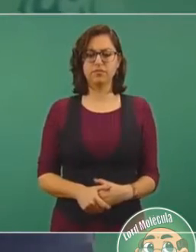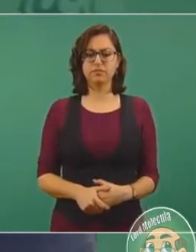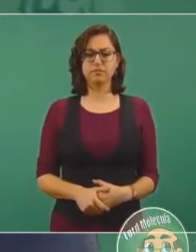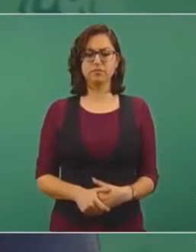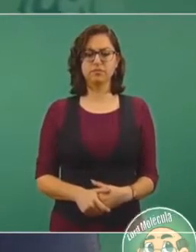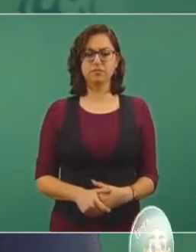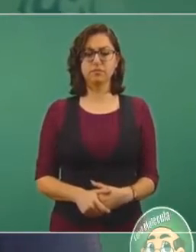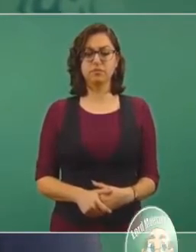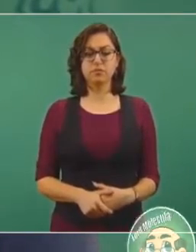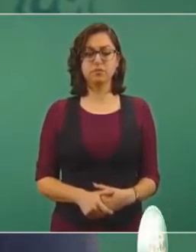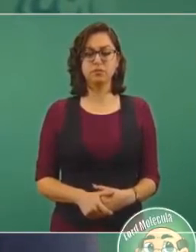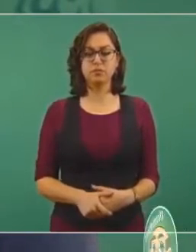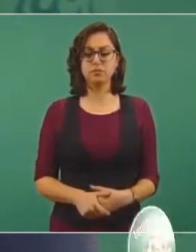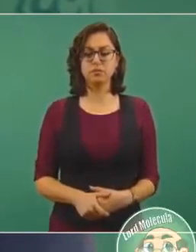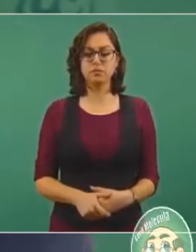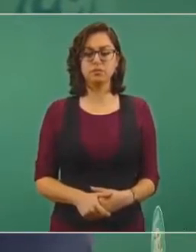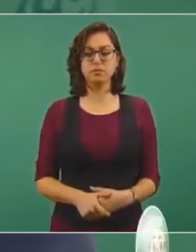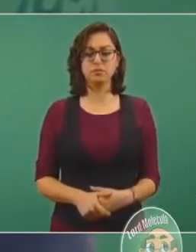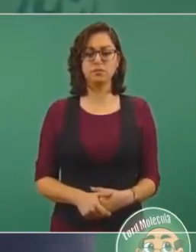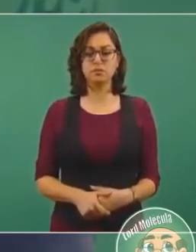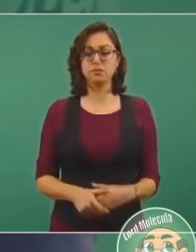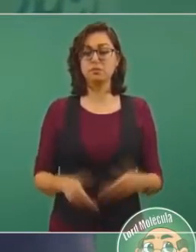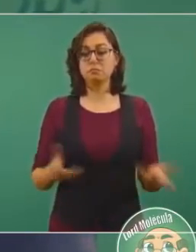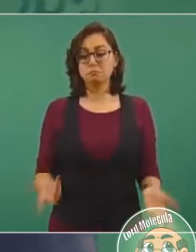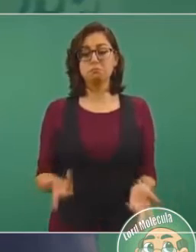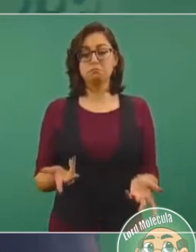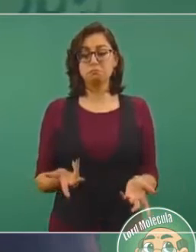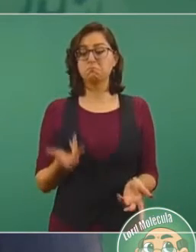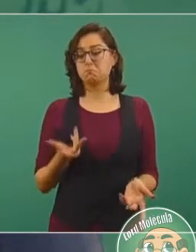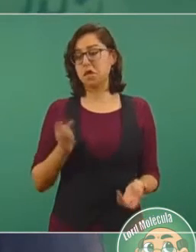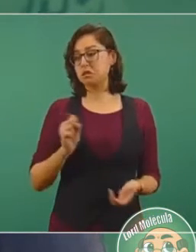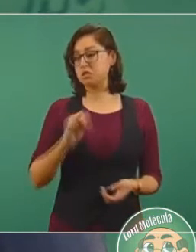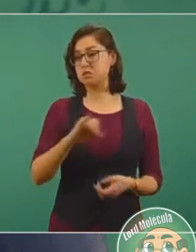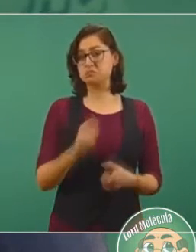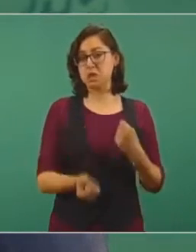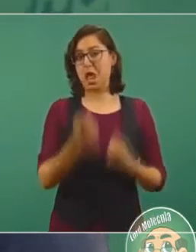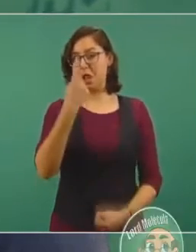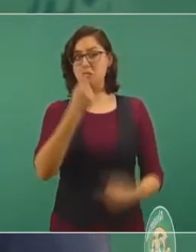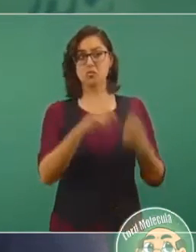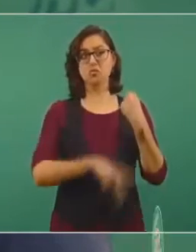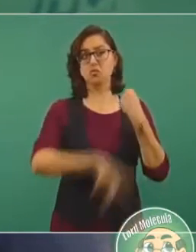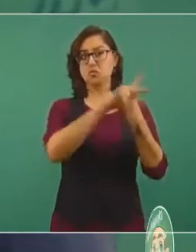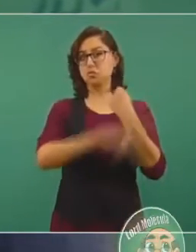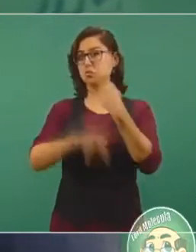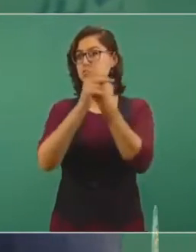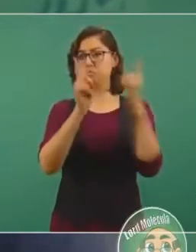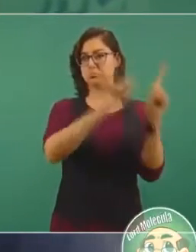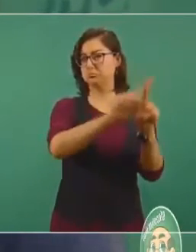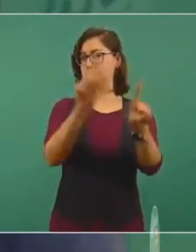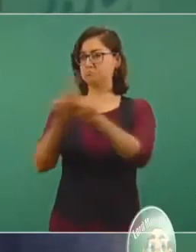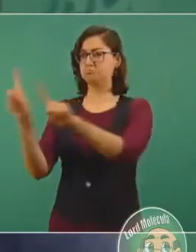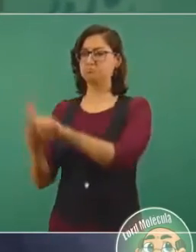Hay países en donde se permite la inmoralidad de las empresas